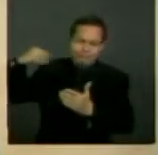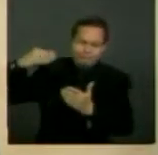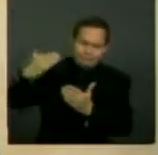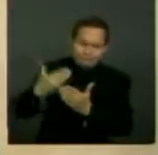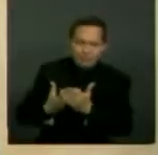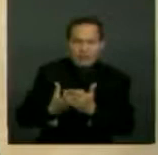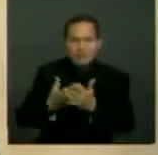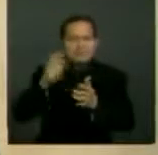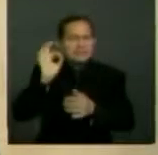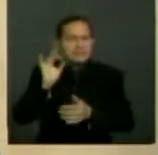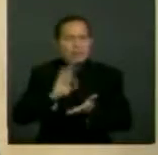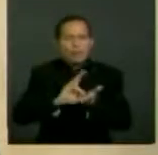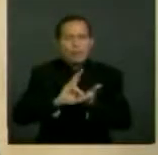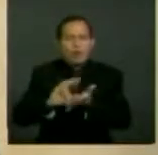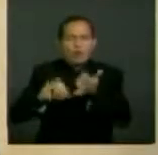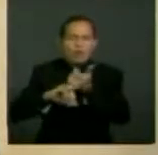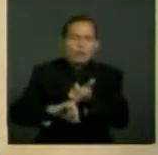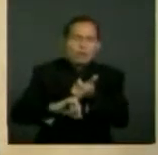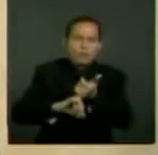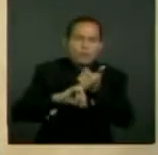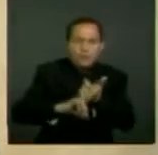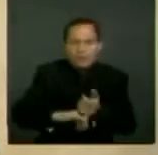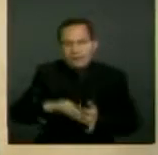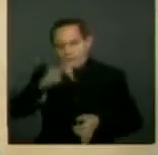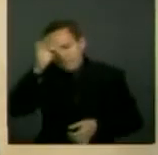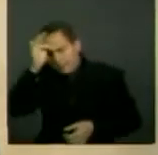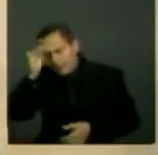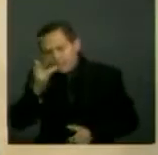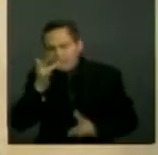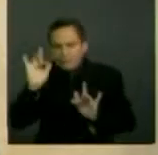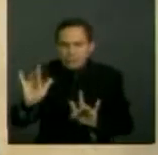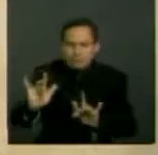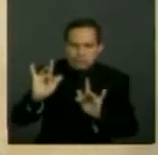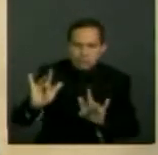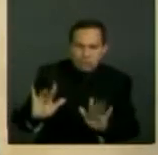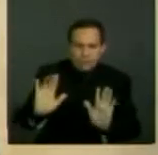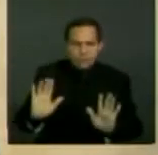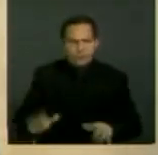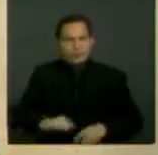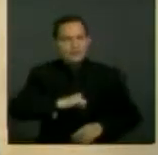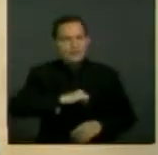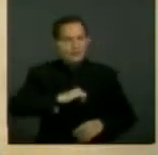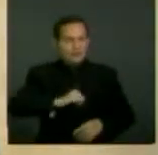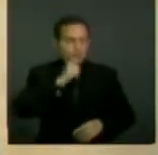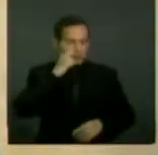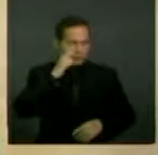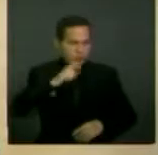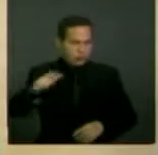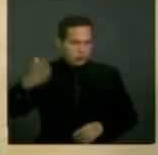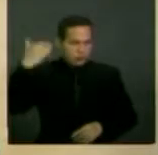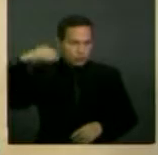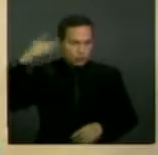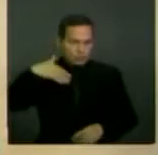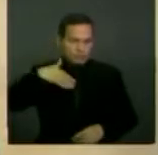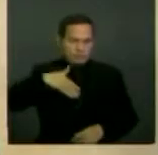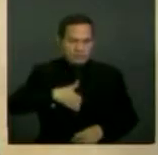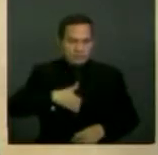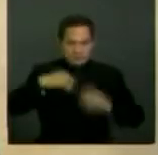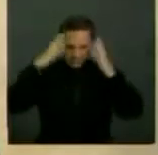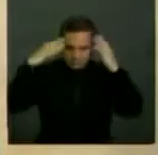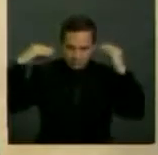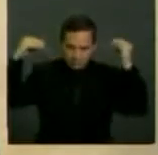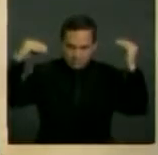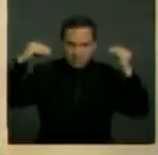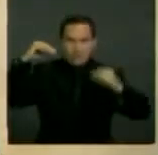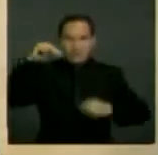prescindencia y médicos de la discapacidad. Desde el derecho romano y los códigos napoleónicos hablamos de curatela para personas defectuosas